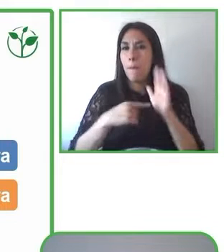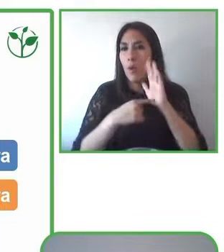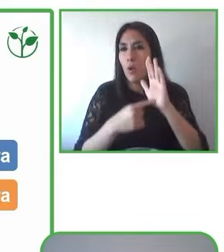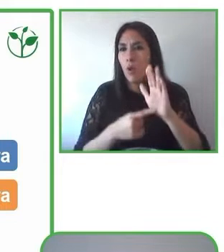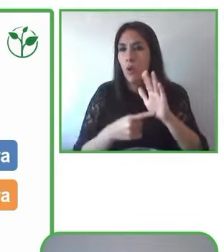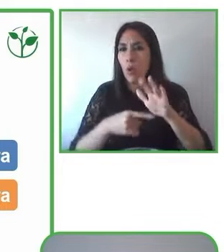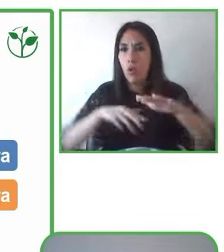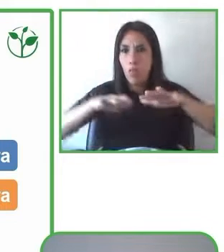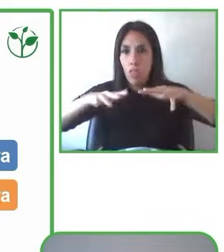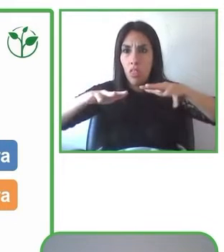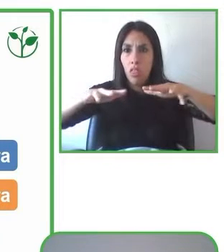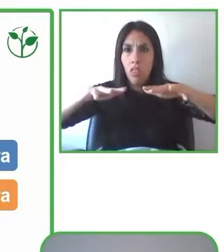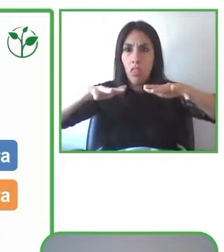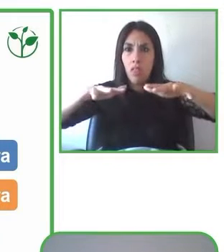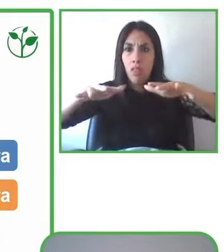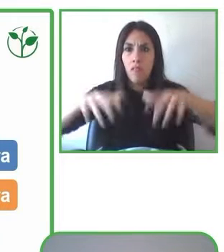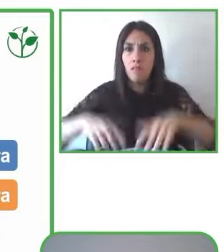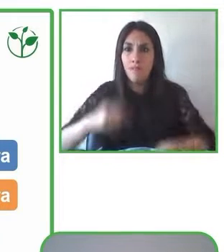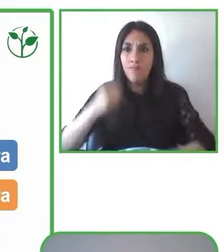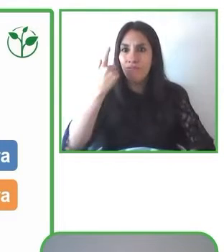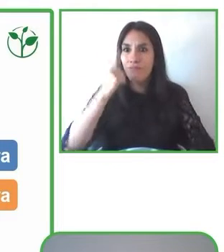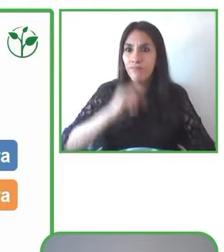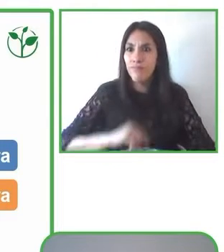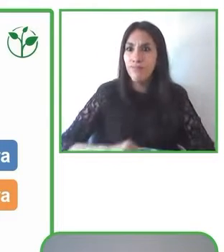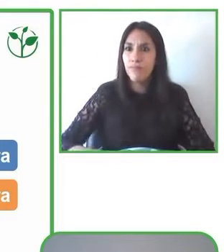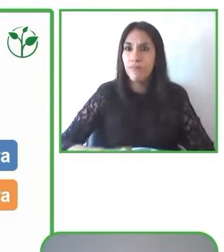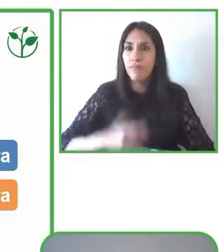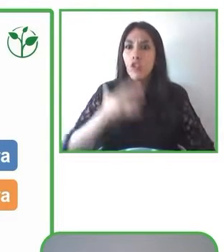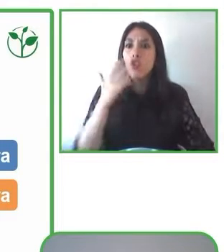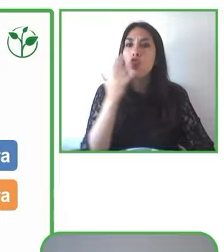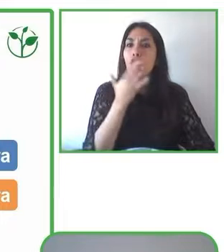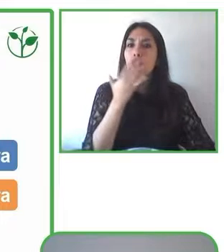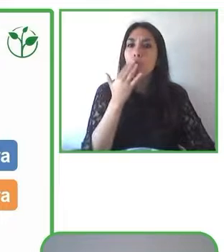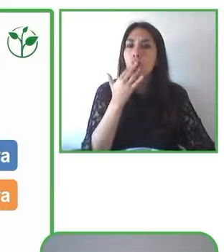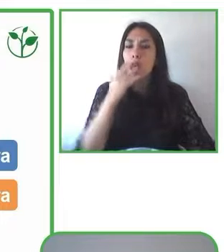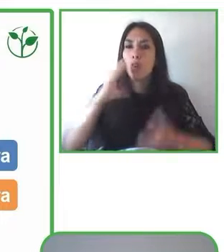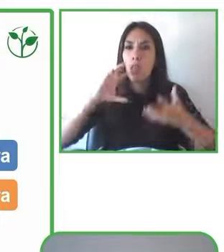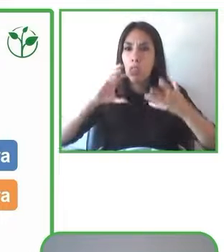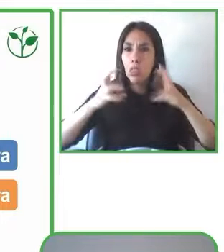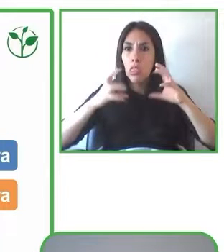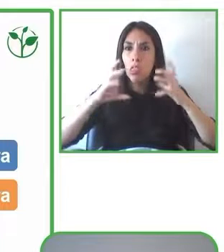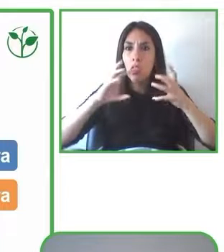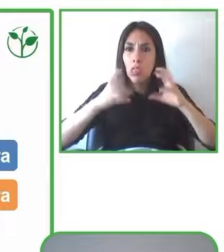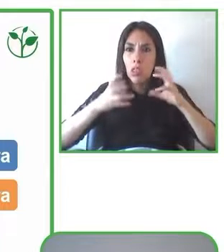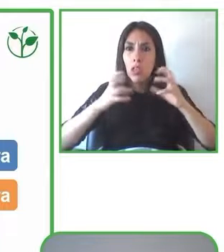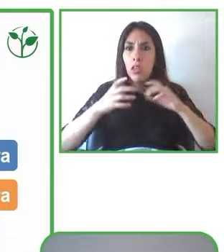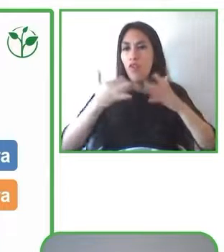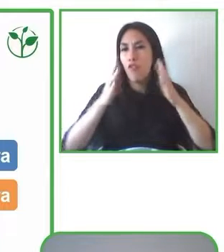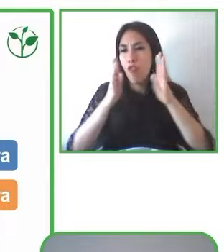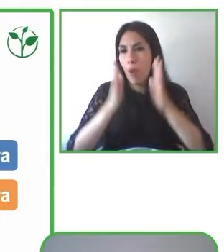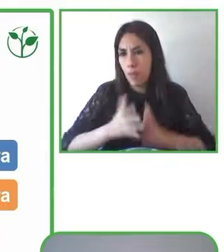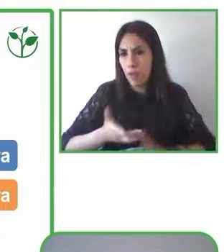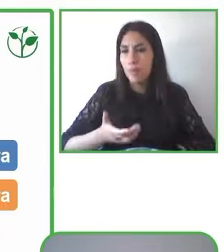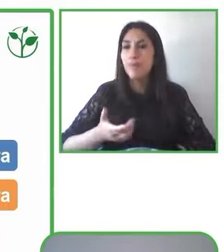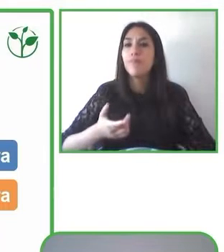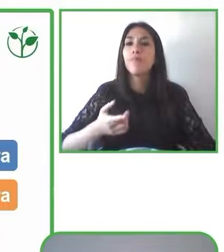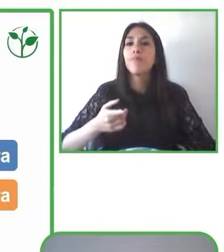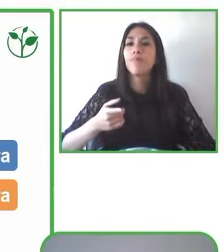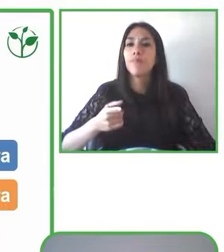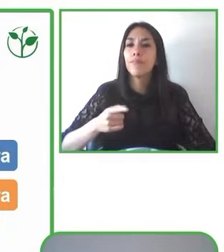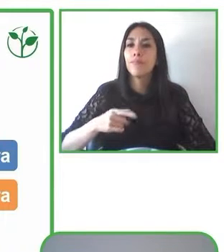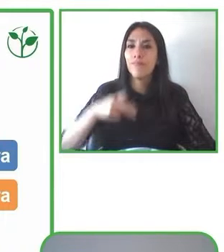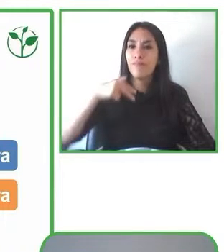diseño no acompañan y afectan cognitivamente a este desequilibrio. Y podemos haber hecho todo un esfuerzo en